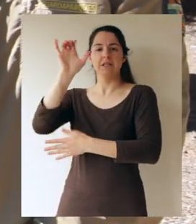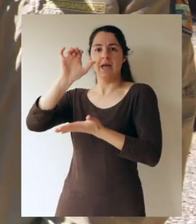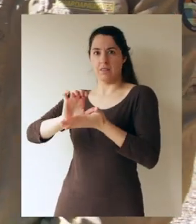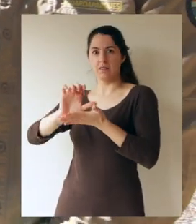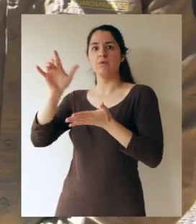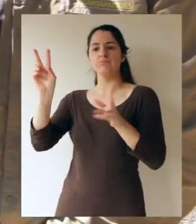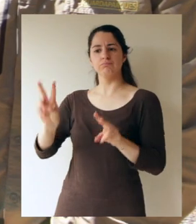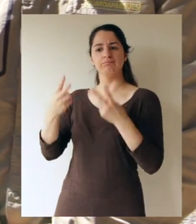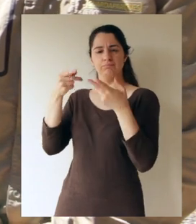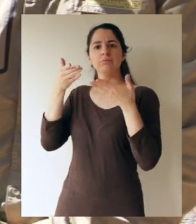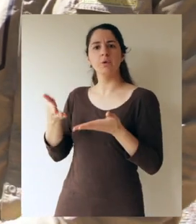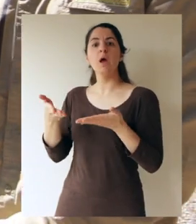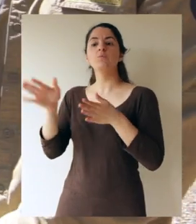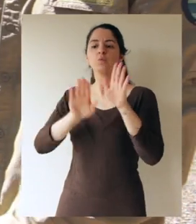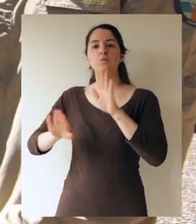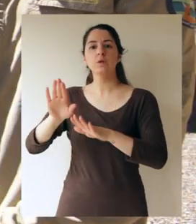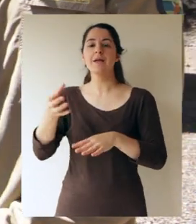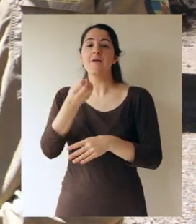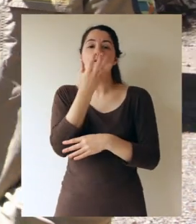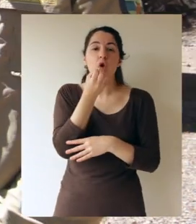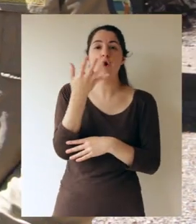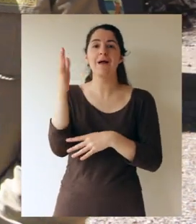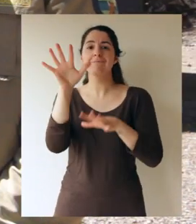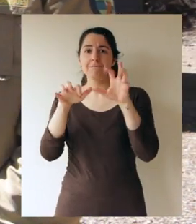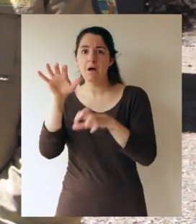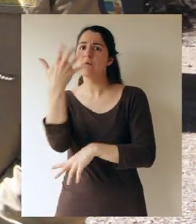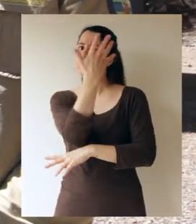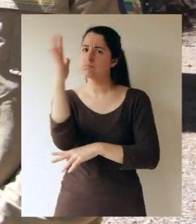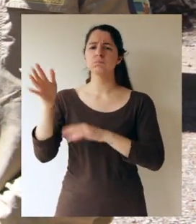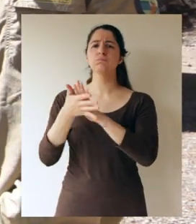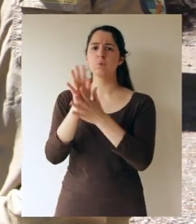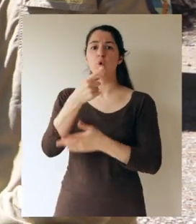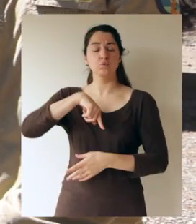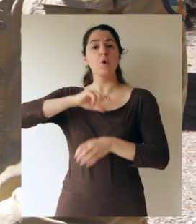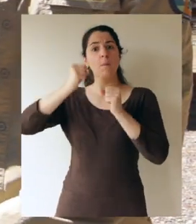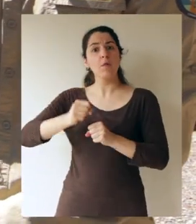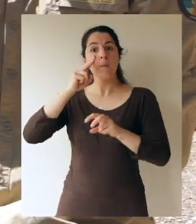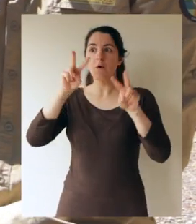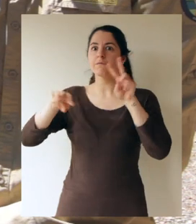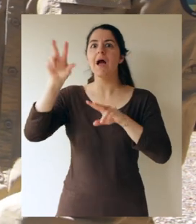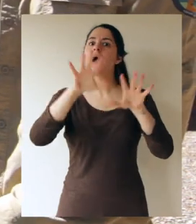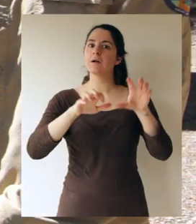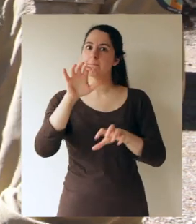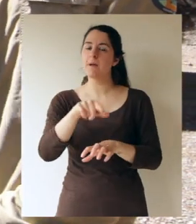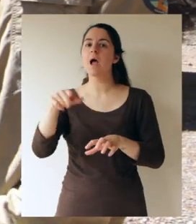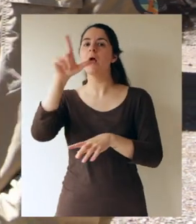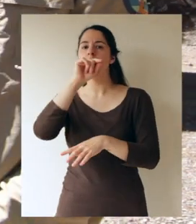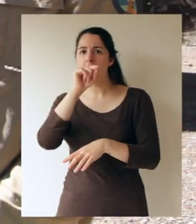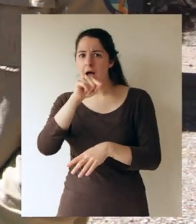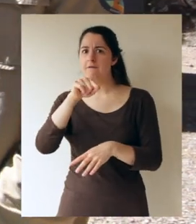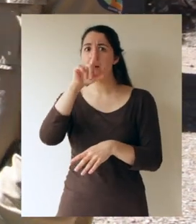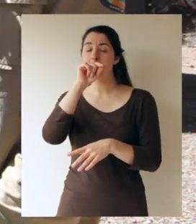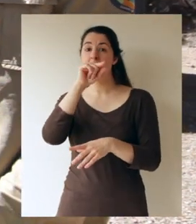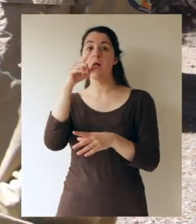donde protege lo que es flora y fauna. En estos lugares nosotros podemos hacer avistamientos de animales, aves,